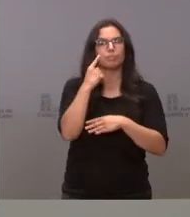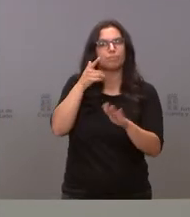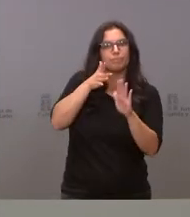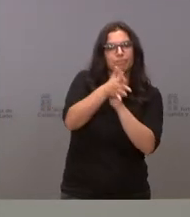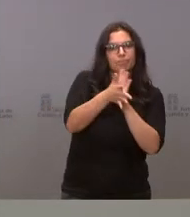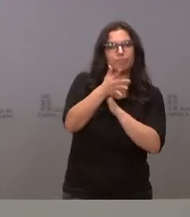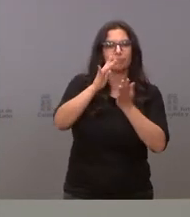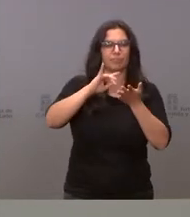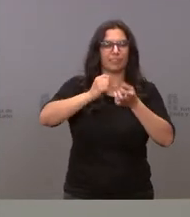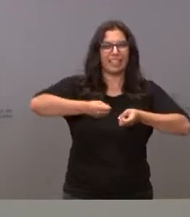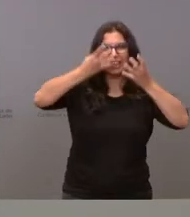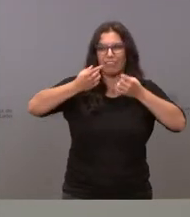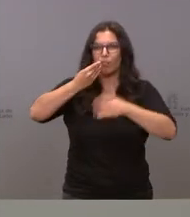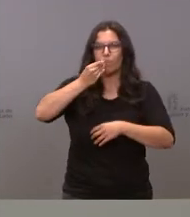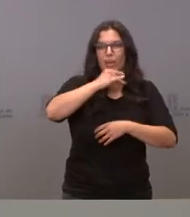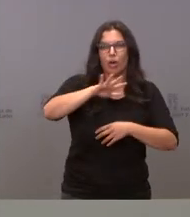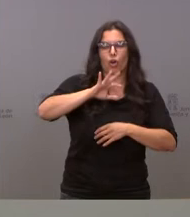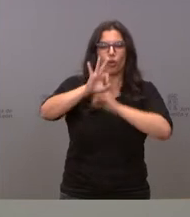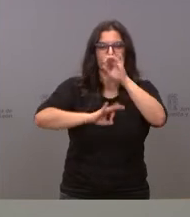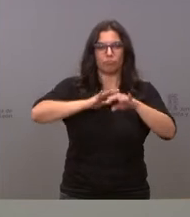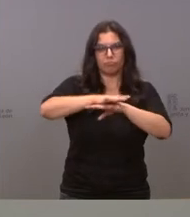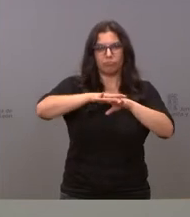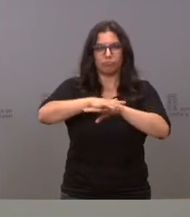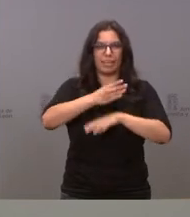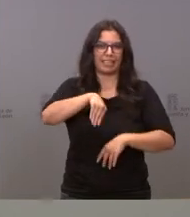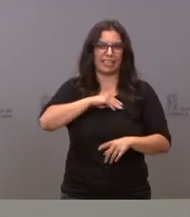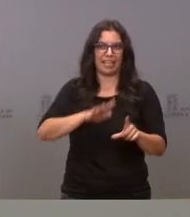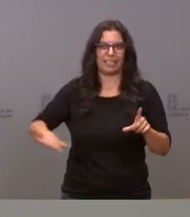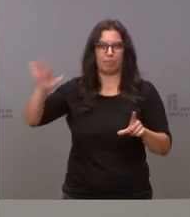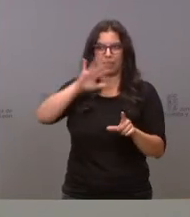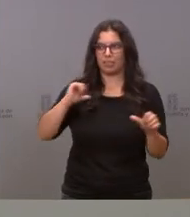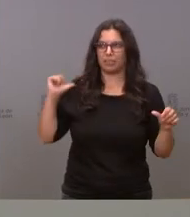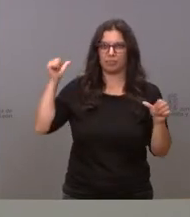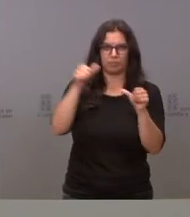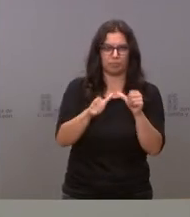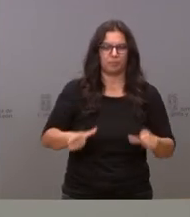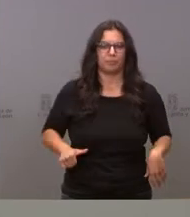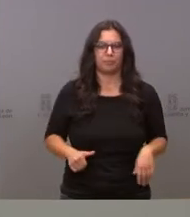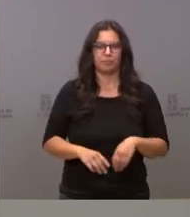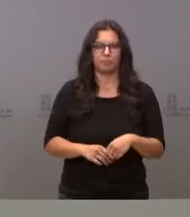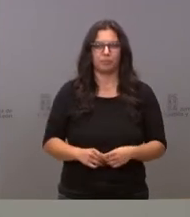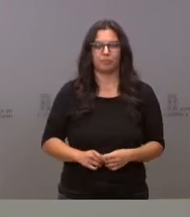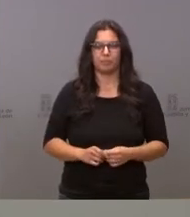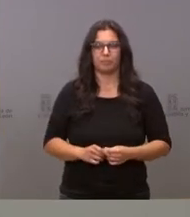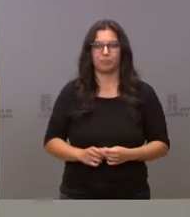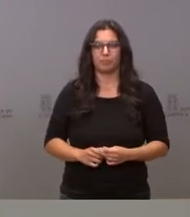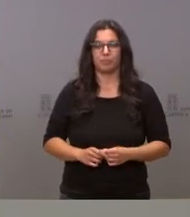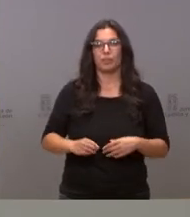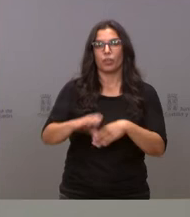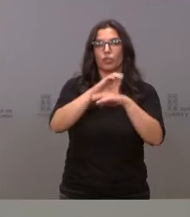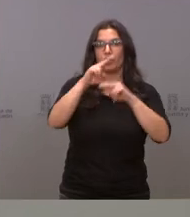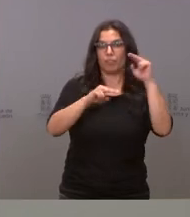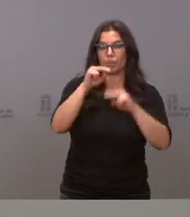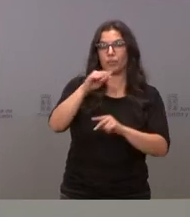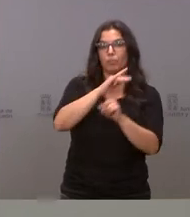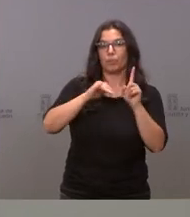mejor arquitectura y urbanismo en el país, en el conjunto de España, en los últimos años. La Consejería de Fomento